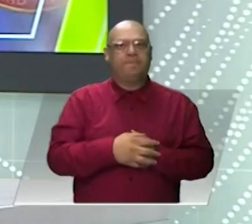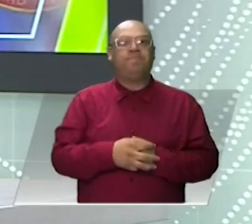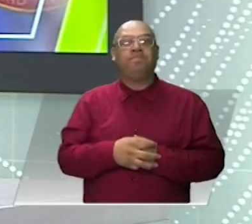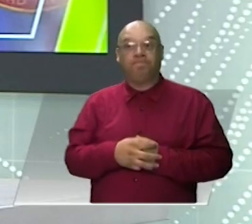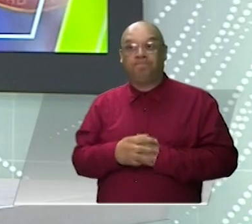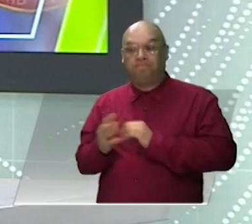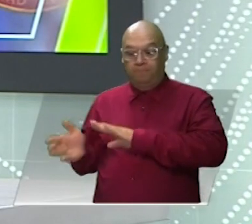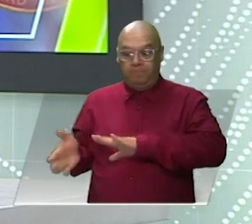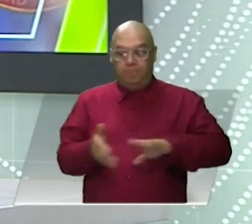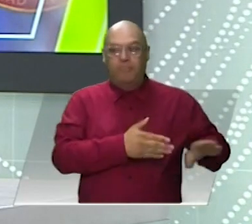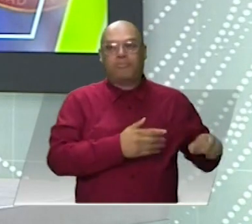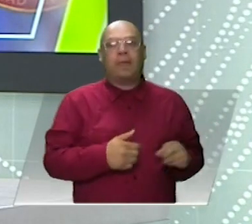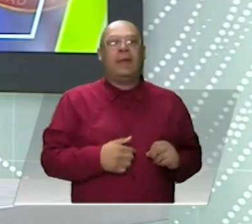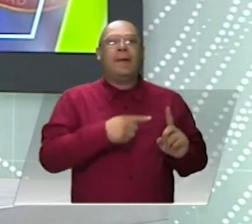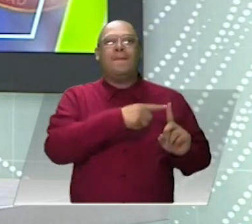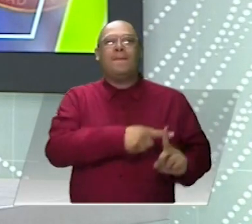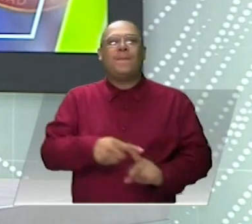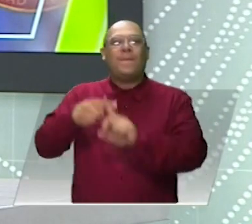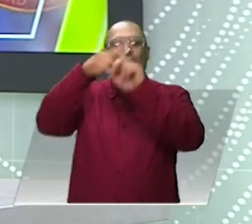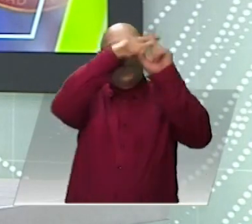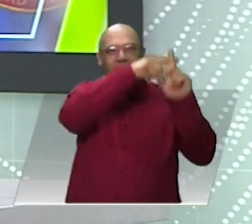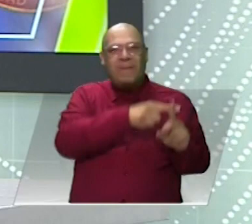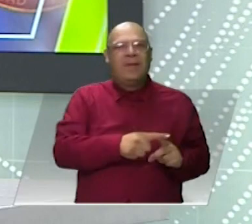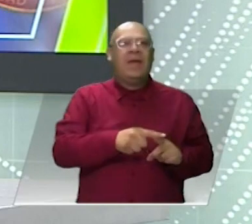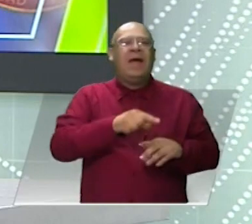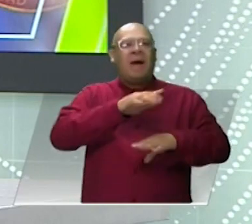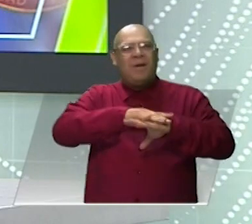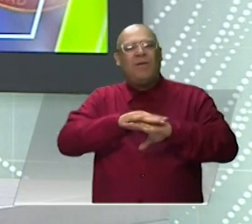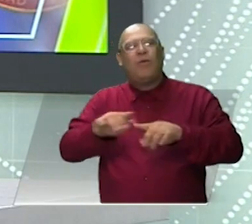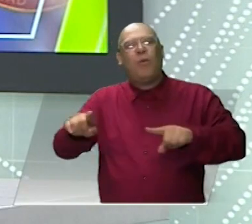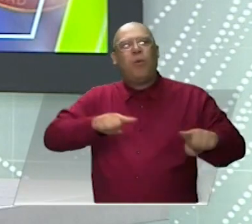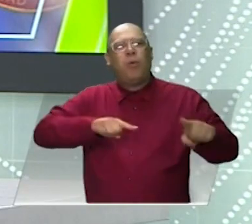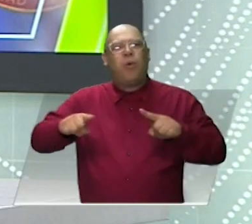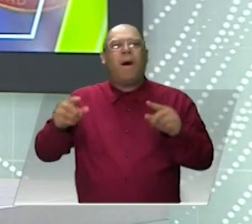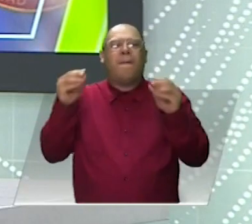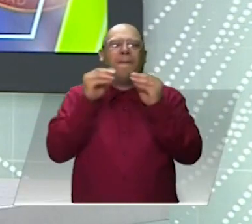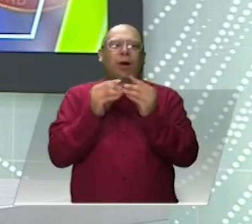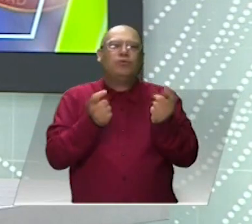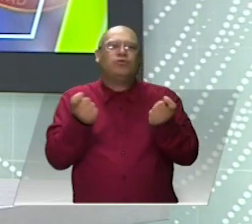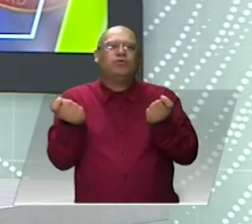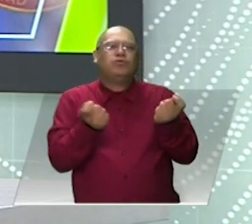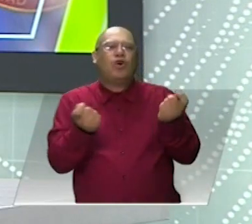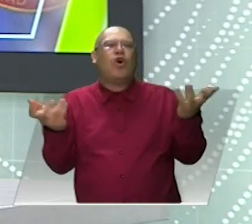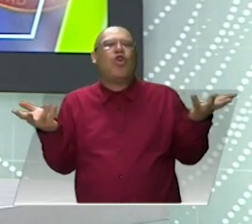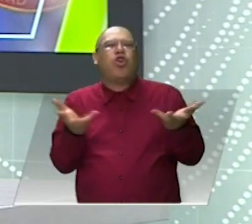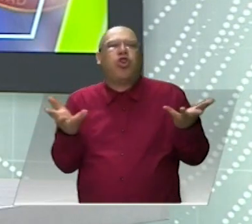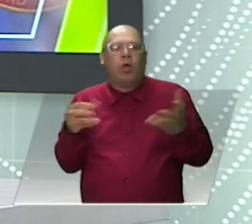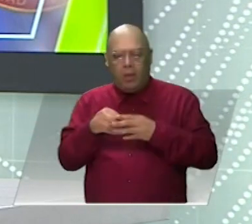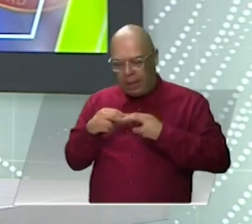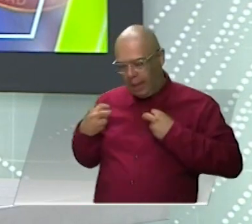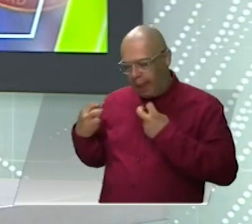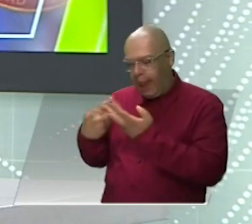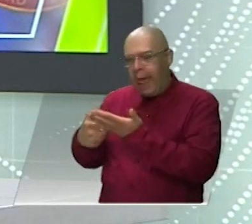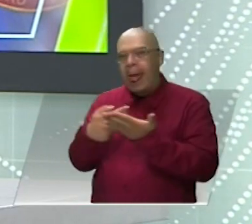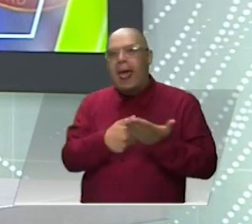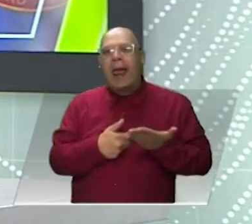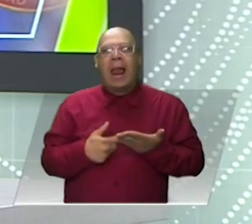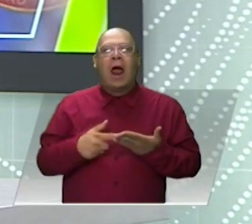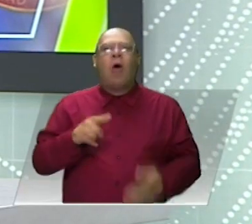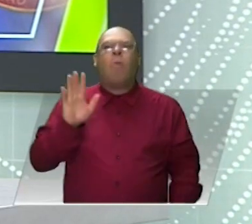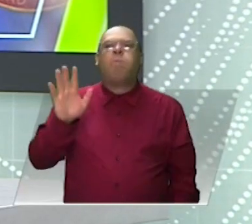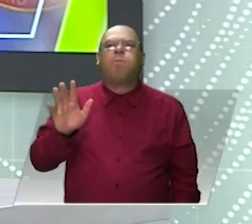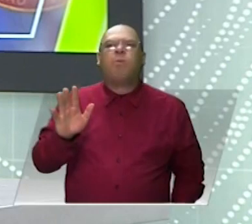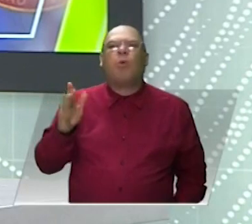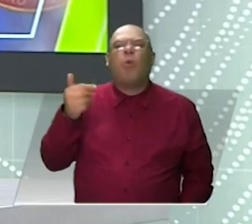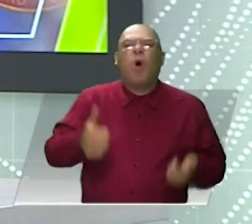La Procuraduría General de la Nación pidió mayor coordinación en el puesto de mando unificado que se adelanta de forma virtual para atender la emergencia